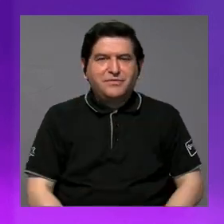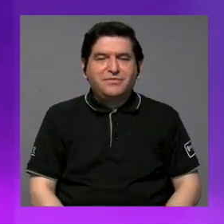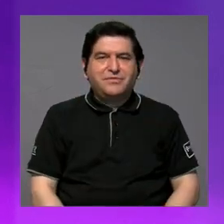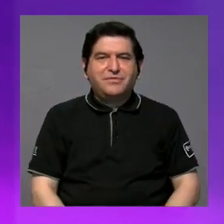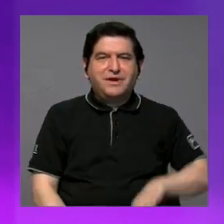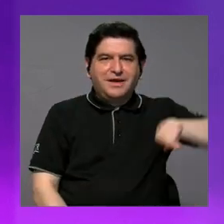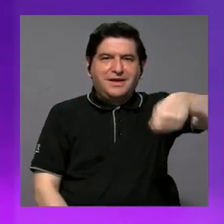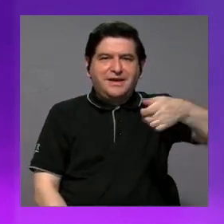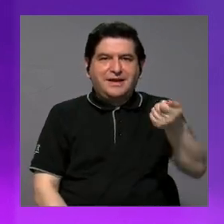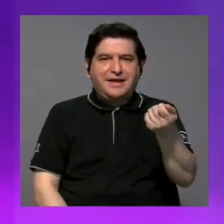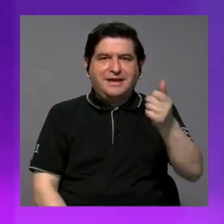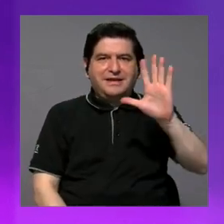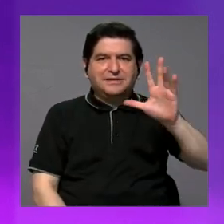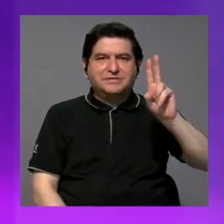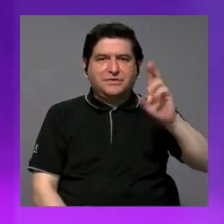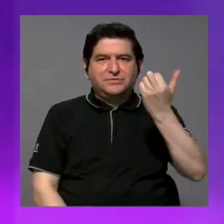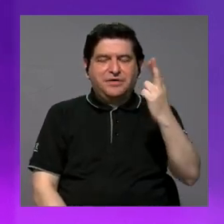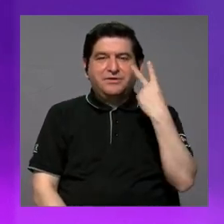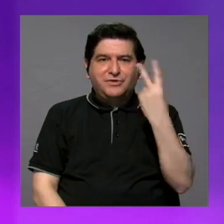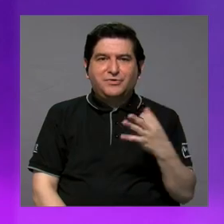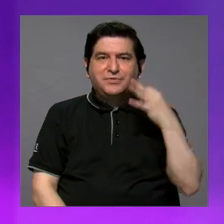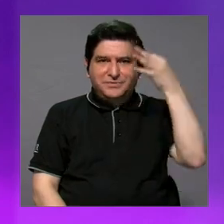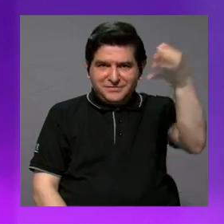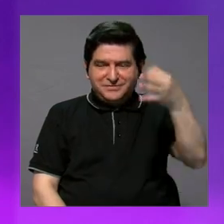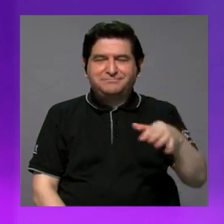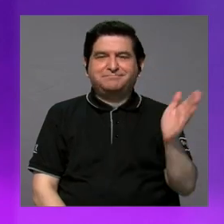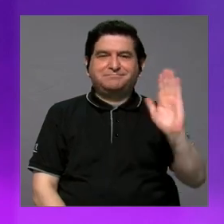15 UCR. Nos vemos la próxima. Hasta luego.